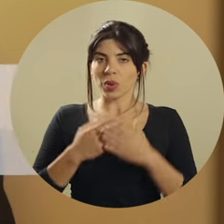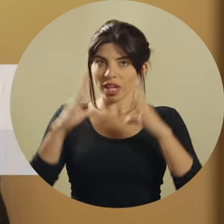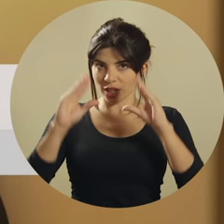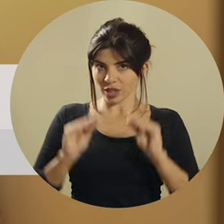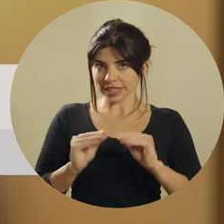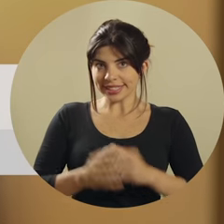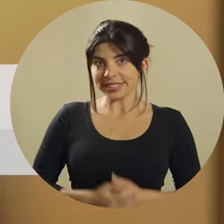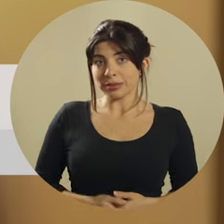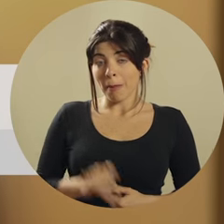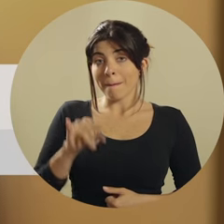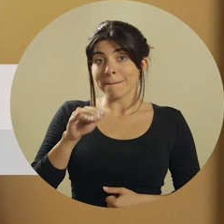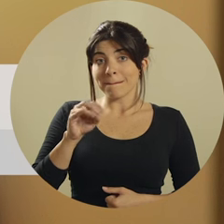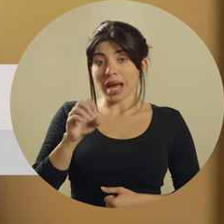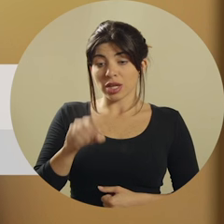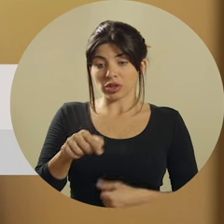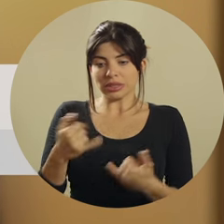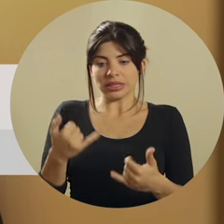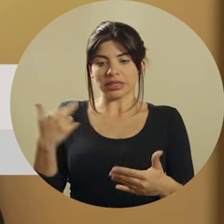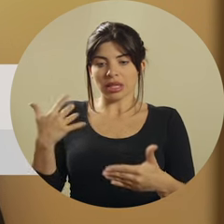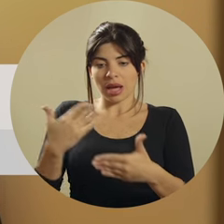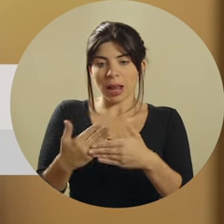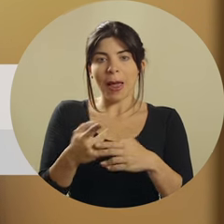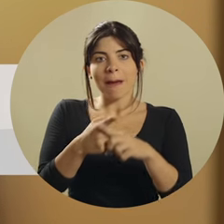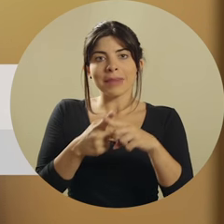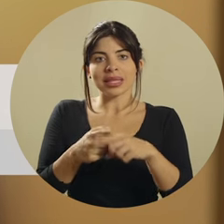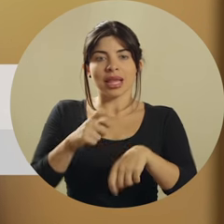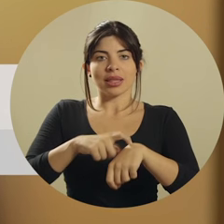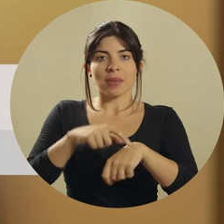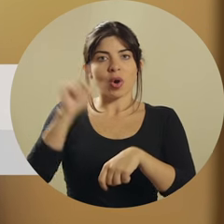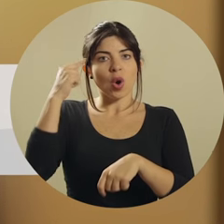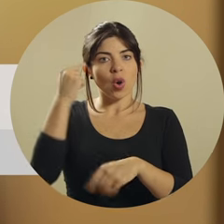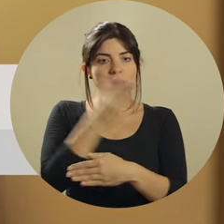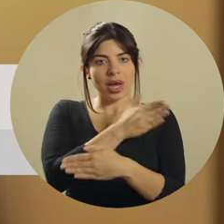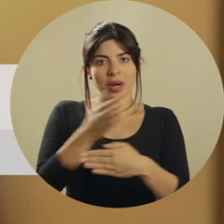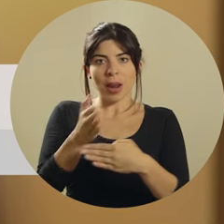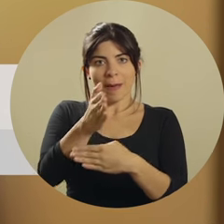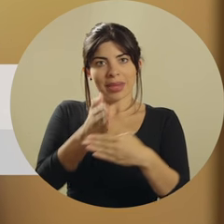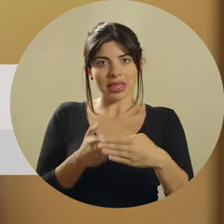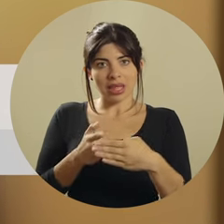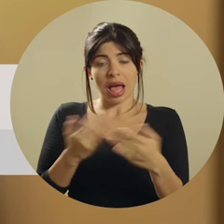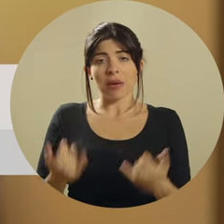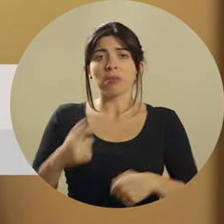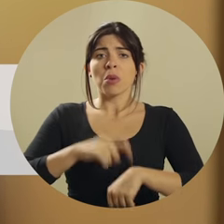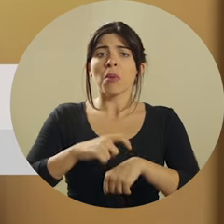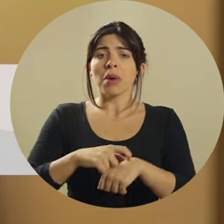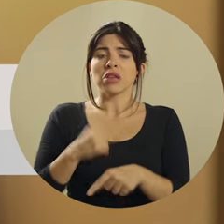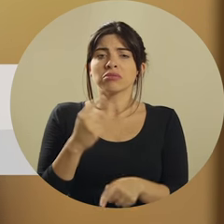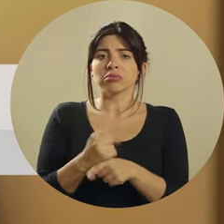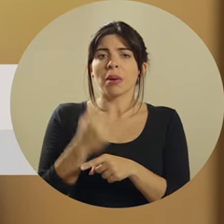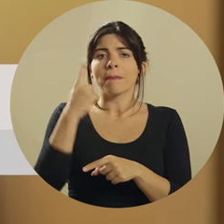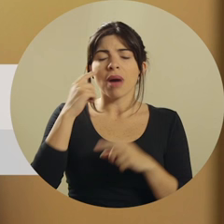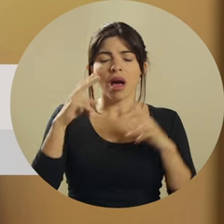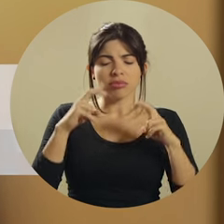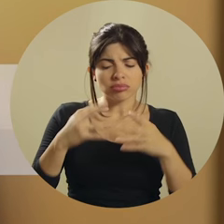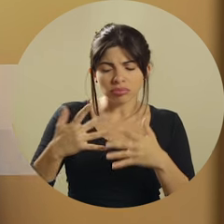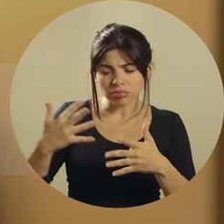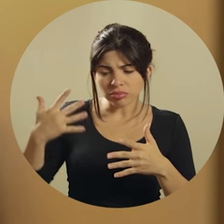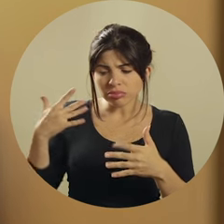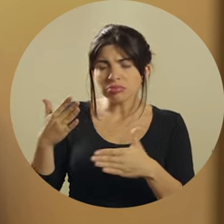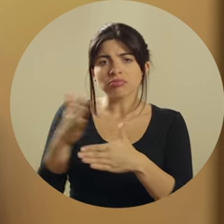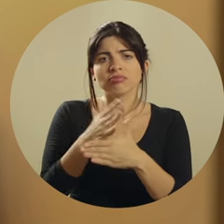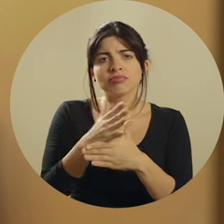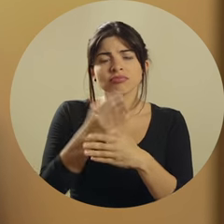Buenas noches. En mayo llegaremos a la mitad de nuestro periodo de gobierno. Es un momento oportuno para repasar, compartir,